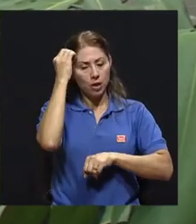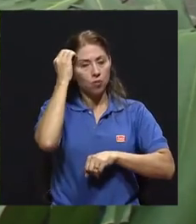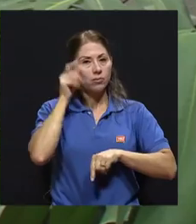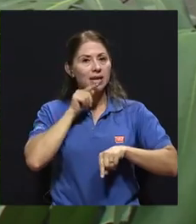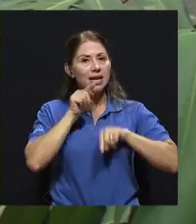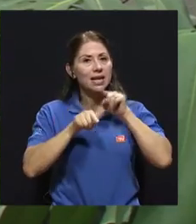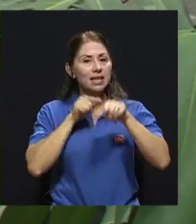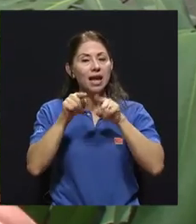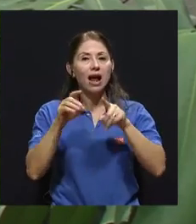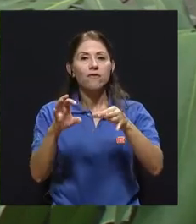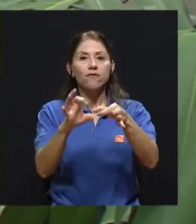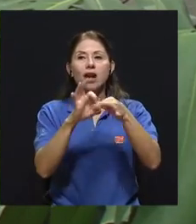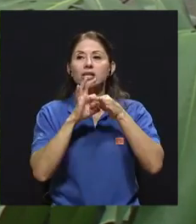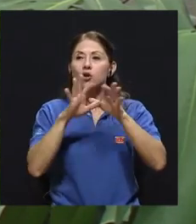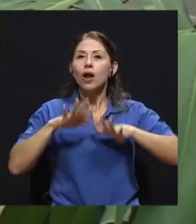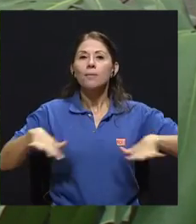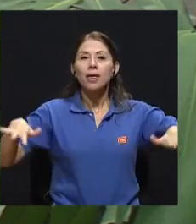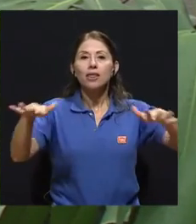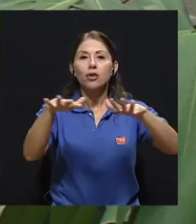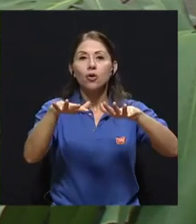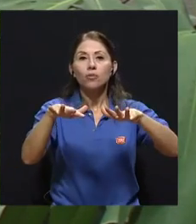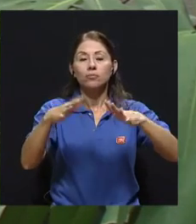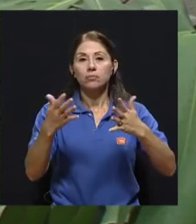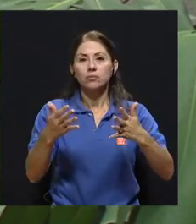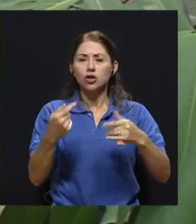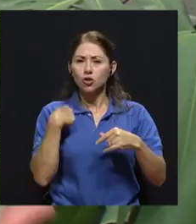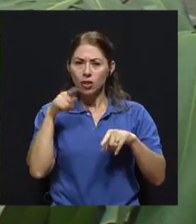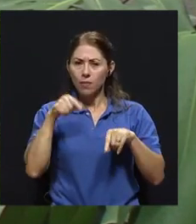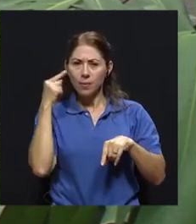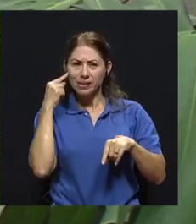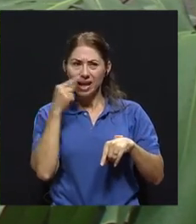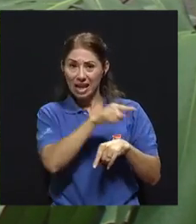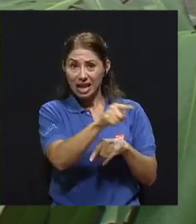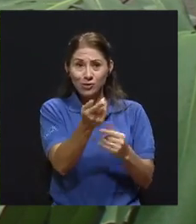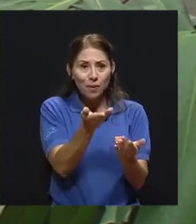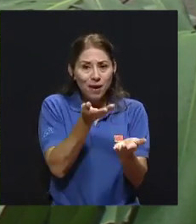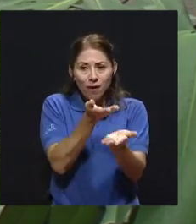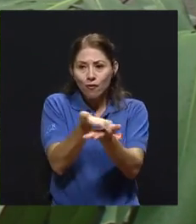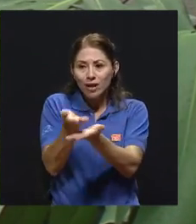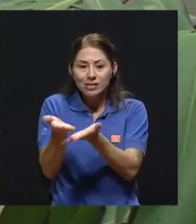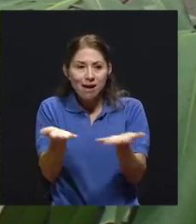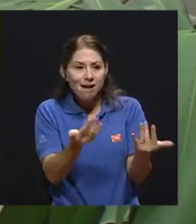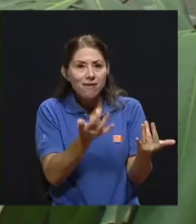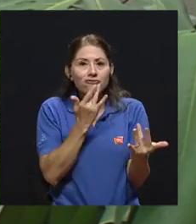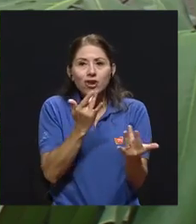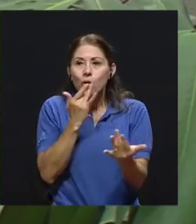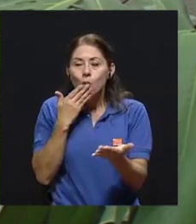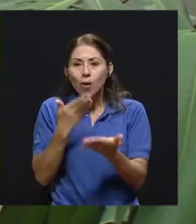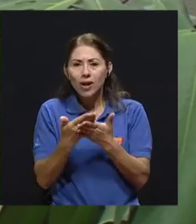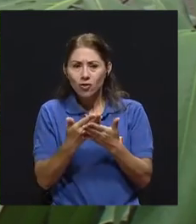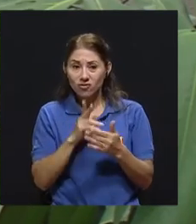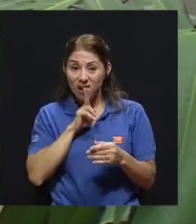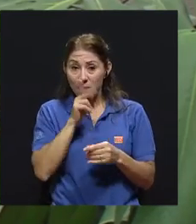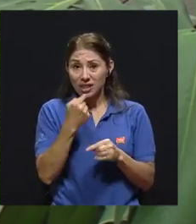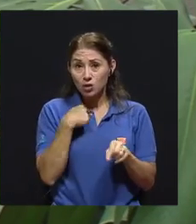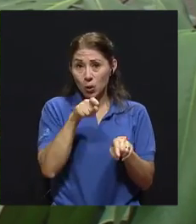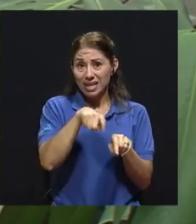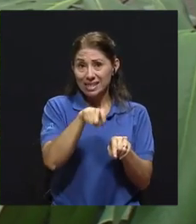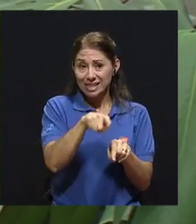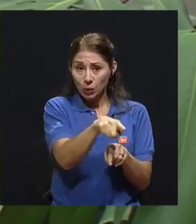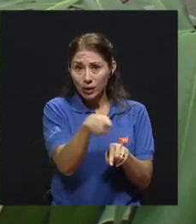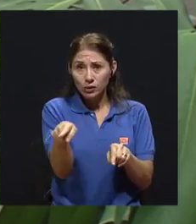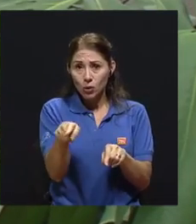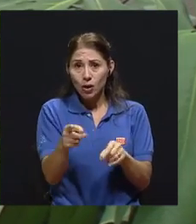todo lo que se me ofrece, como rico, como bueno, ¿verdad? Lo necesito y lo quiero. Y esto también va a abonar a